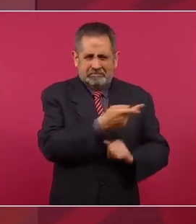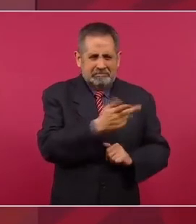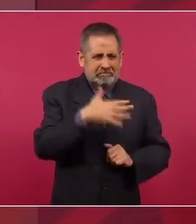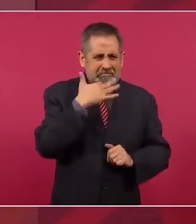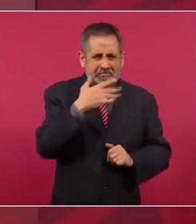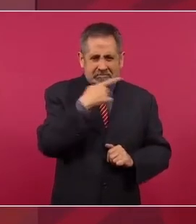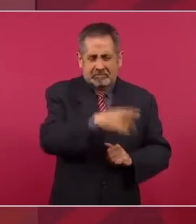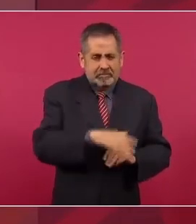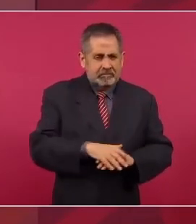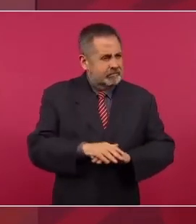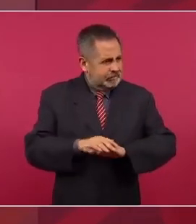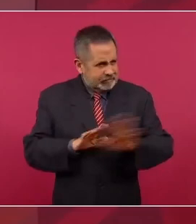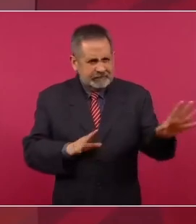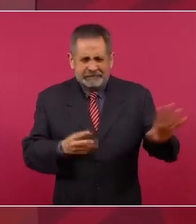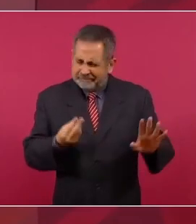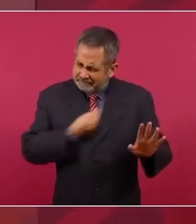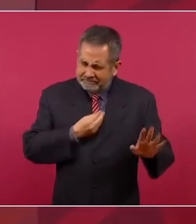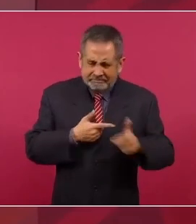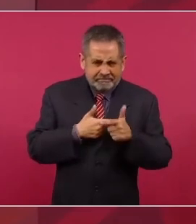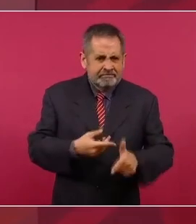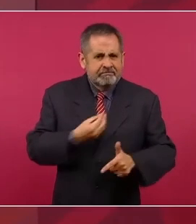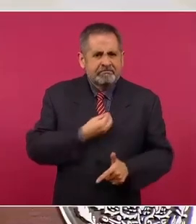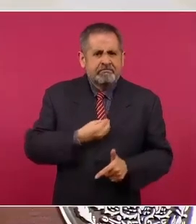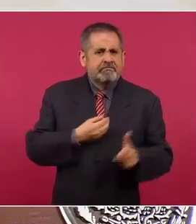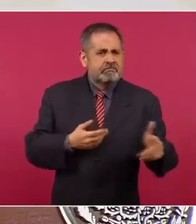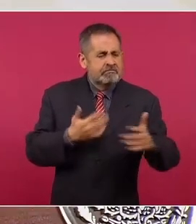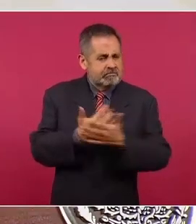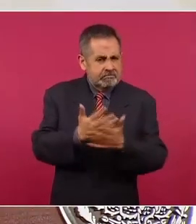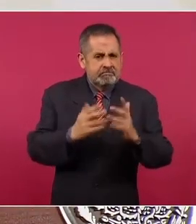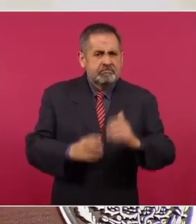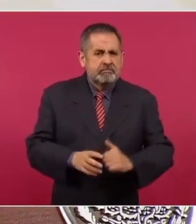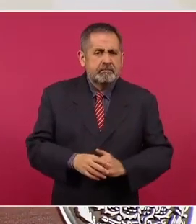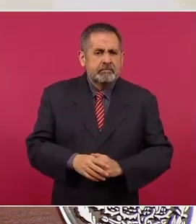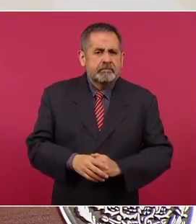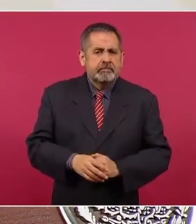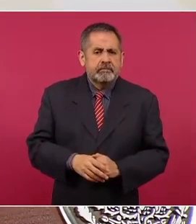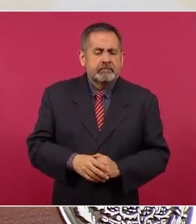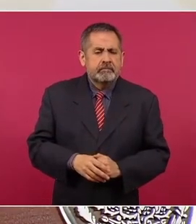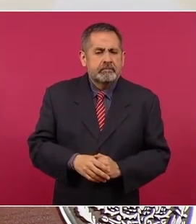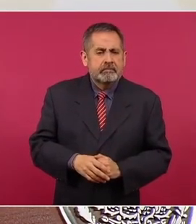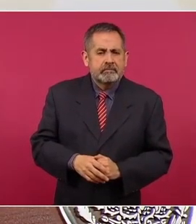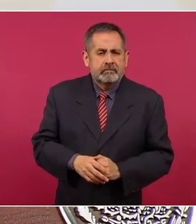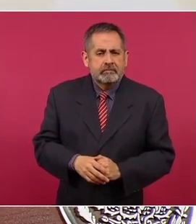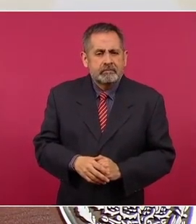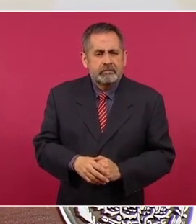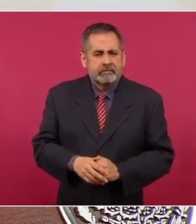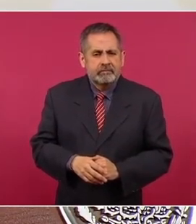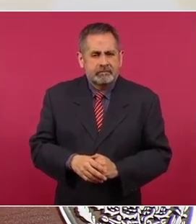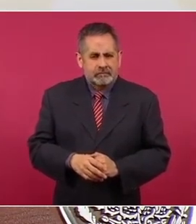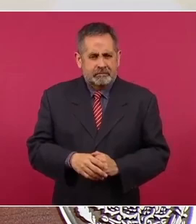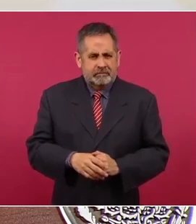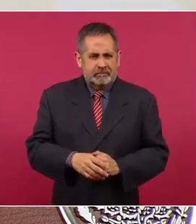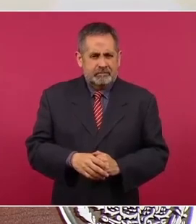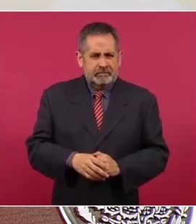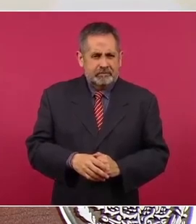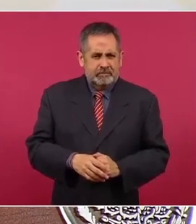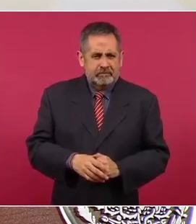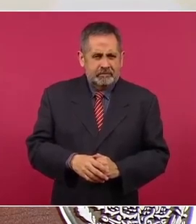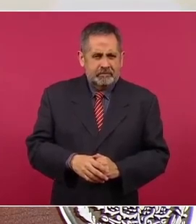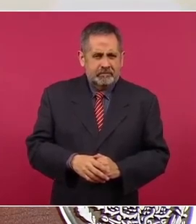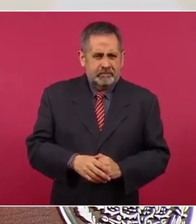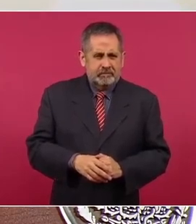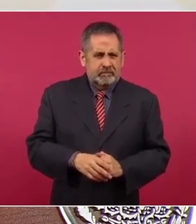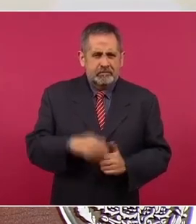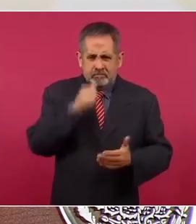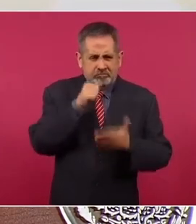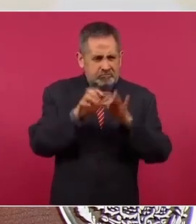que aguanten, que envíen